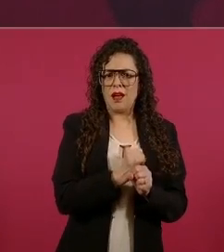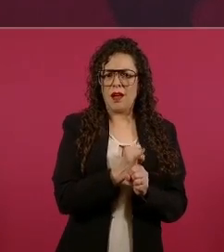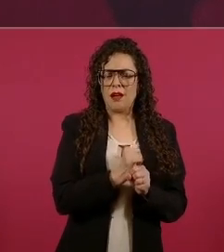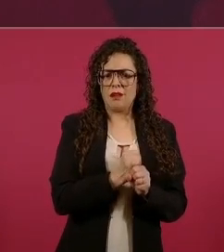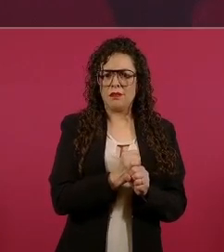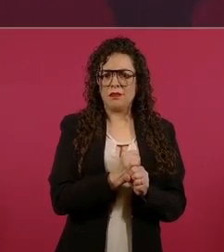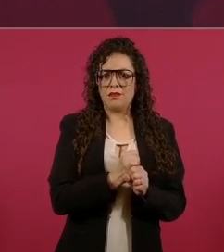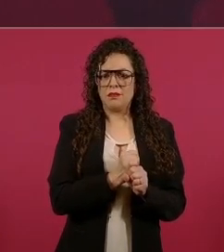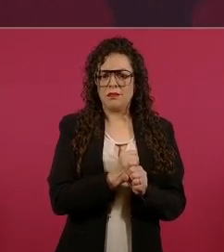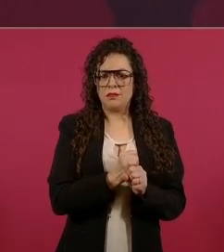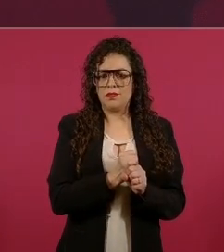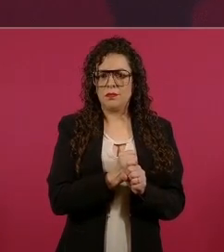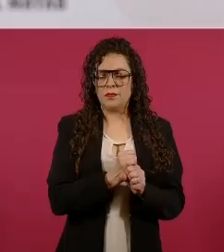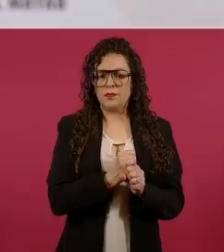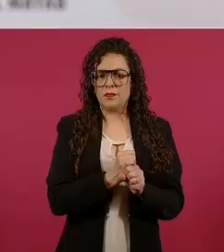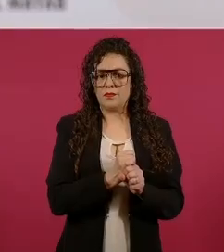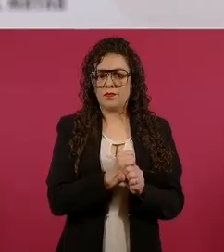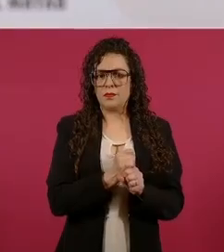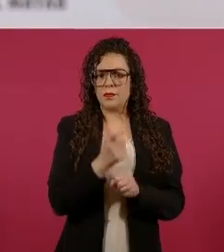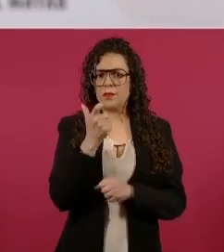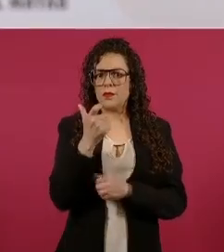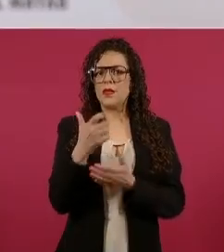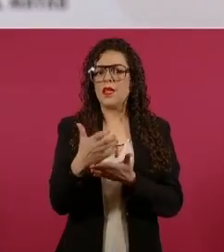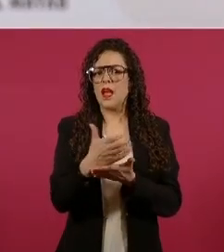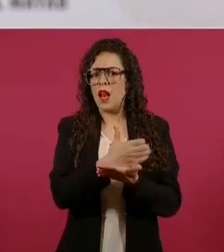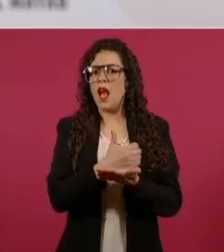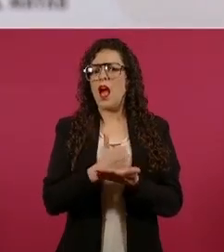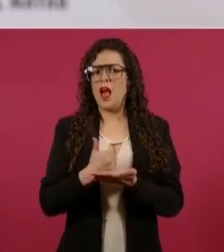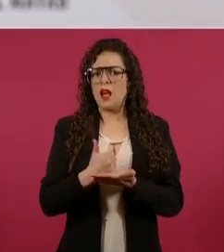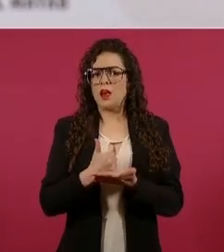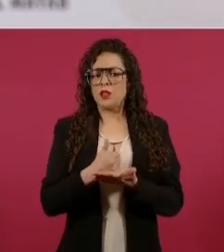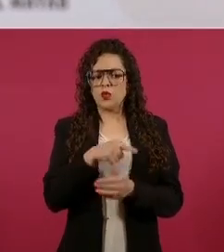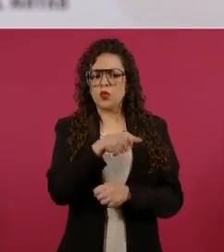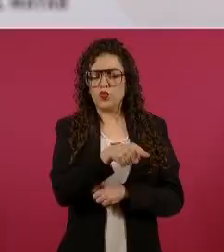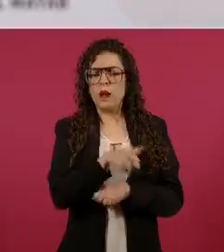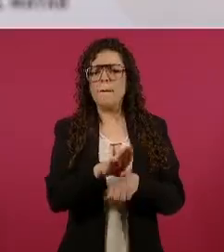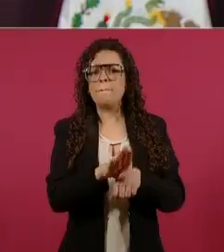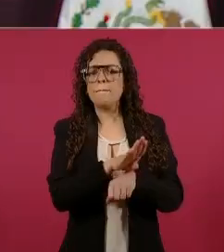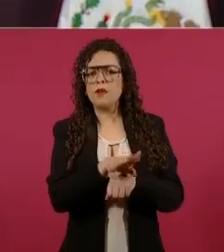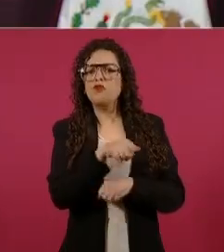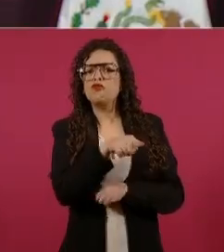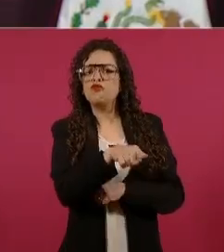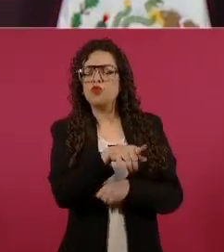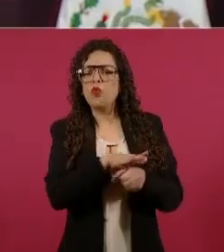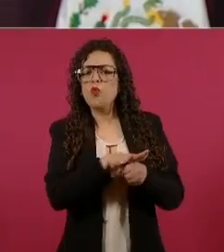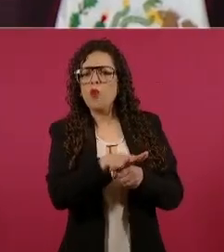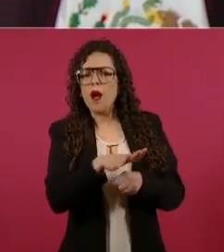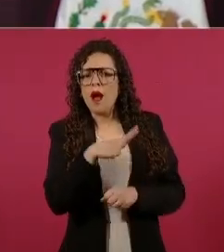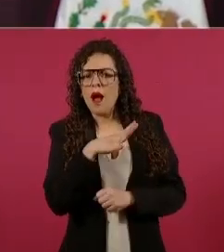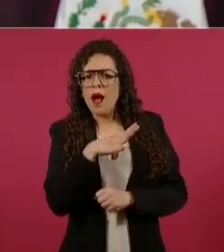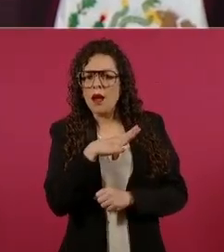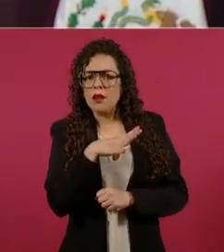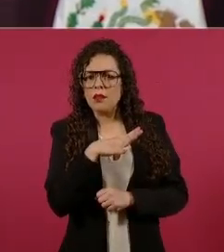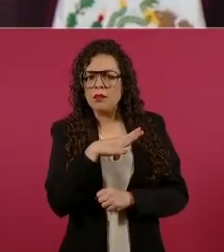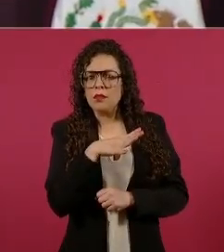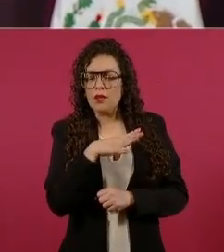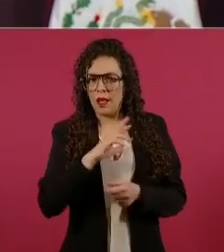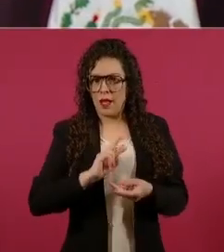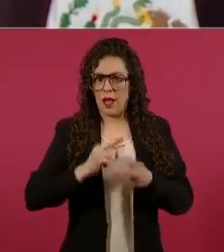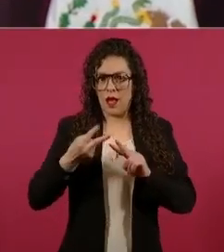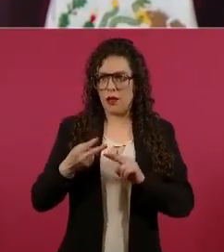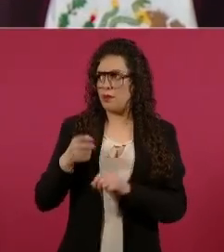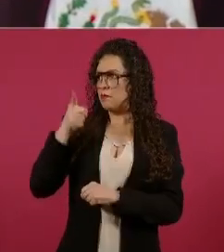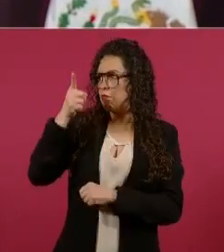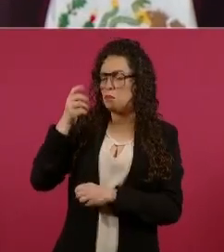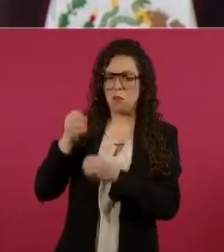qué prestaciones tienen y cuánto gana un juez, cuánto gana un magistrado, cuánto